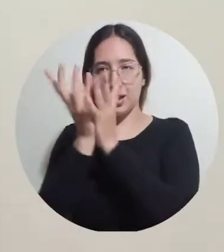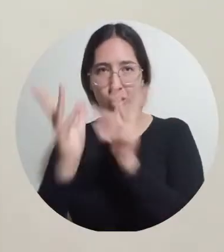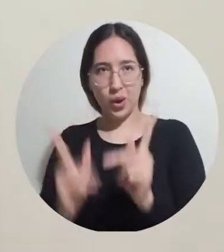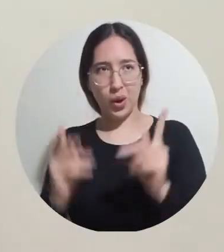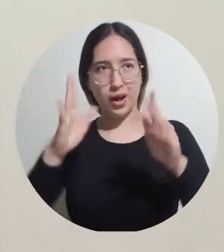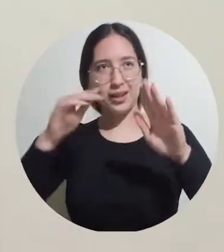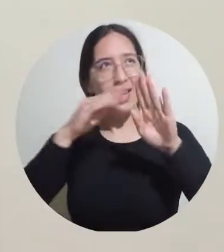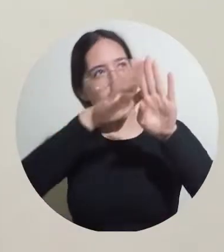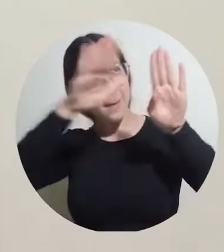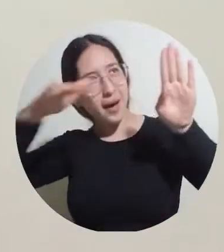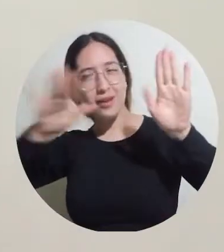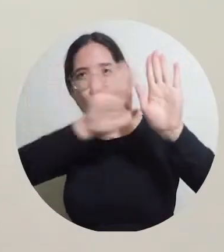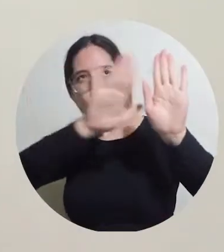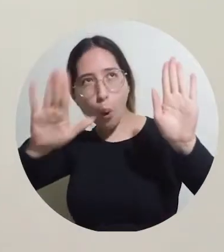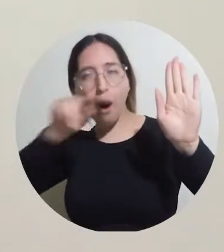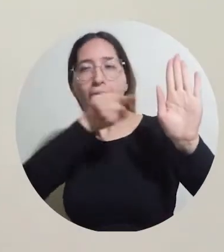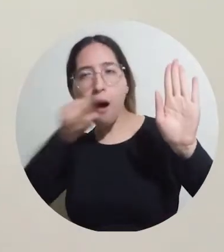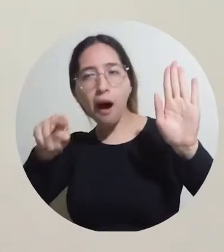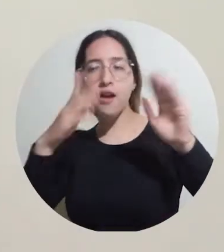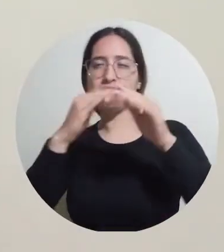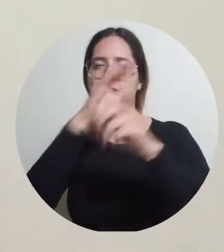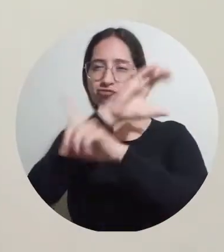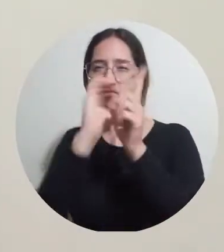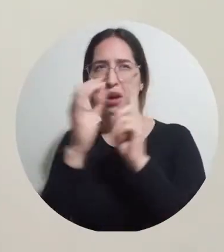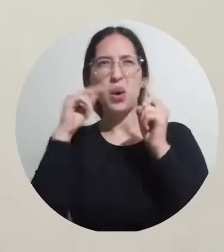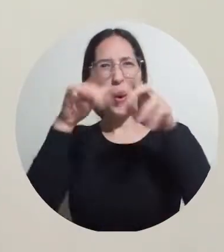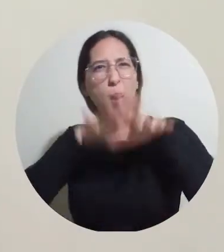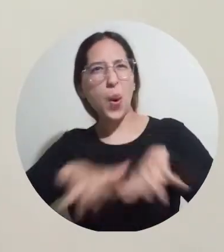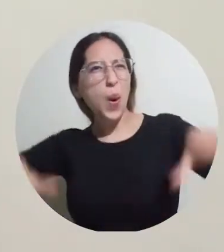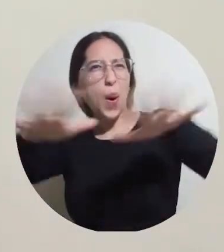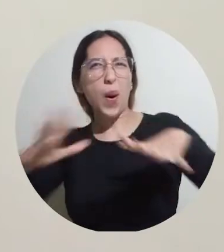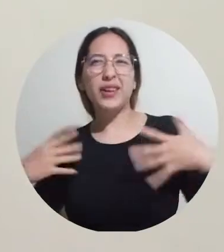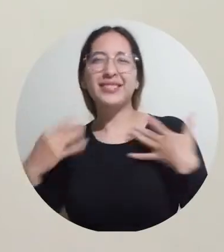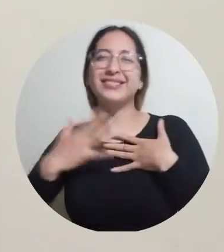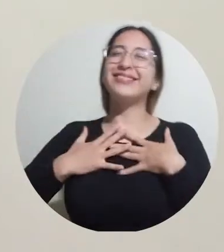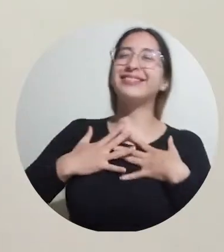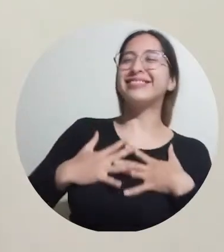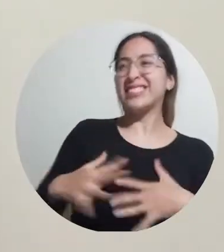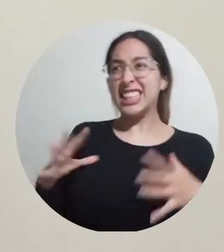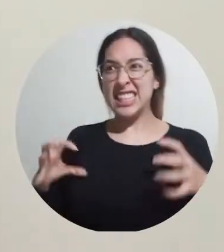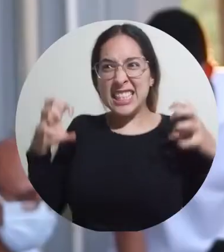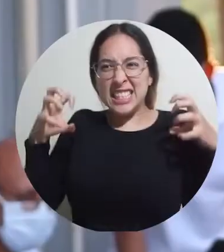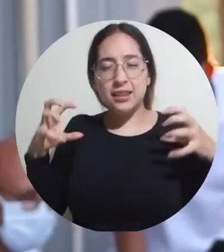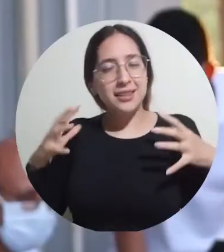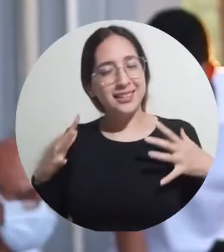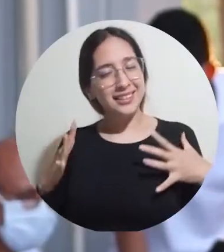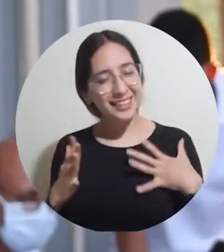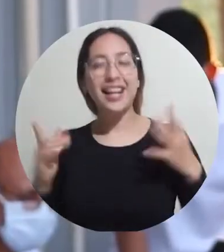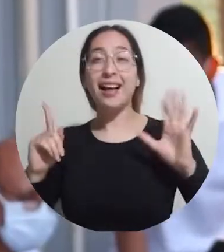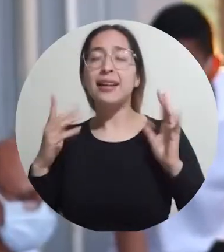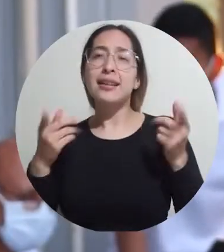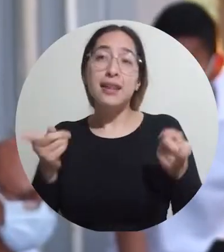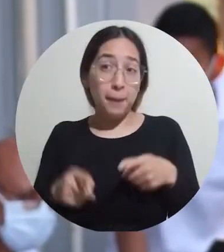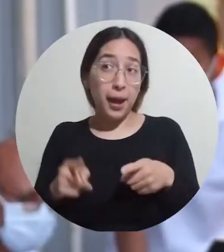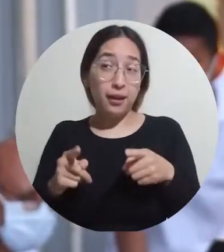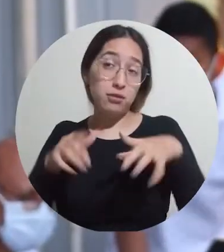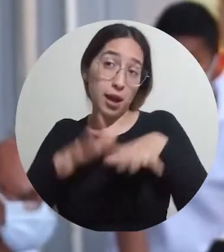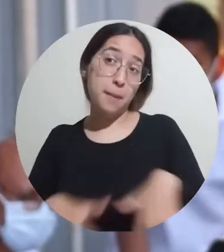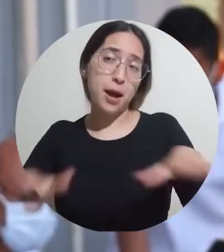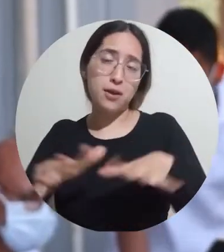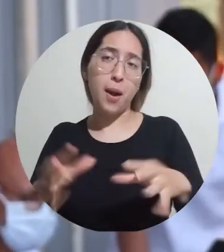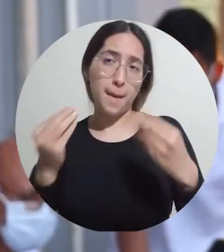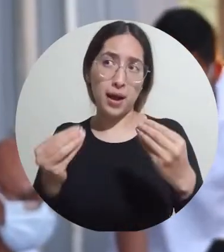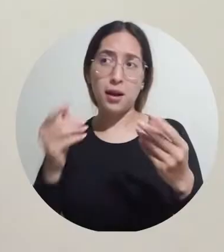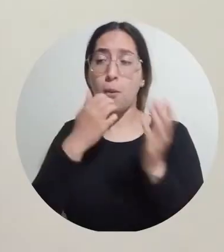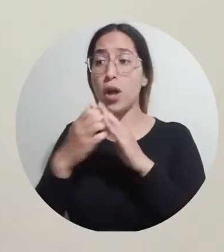Un momento relajante, desestresante y a la vez de que sea un espacio para